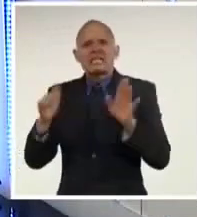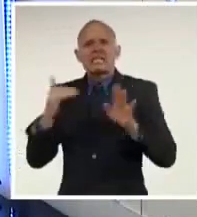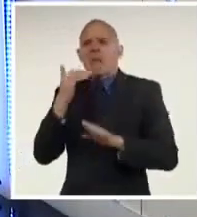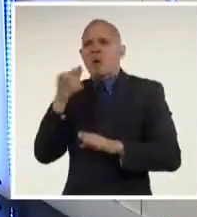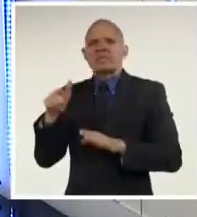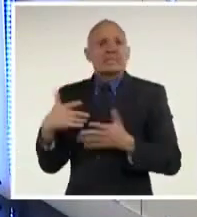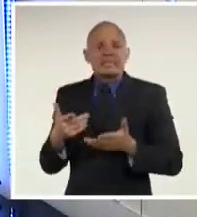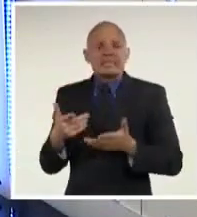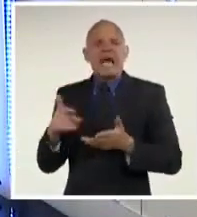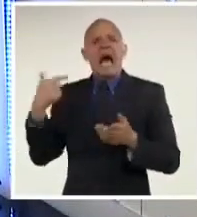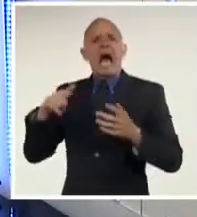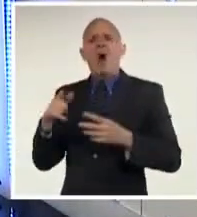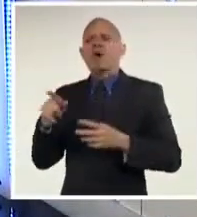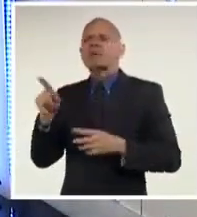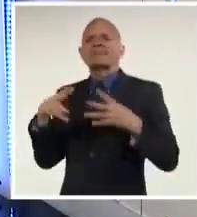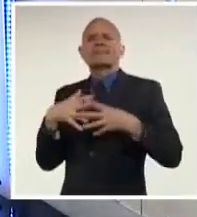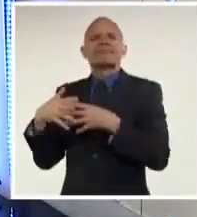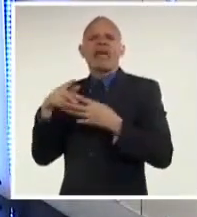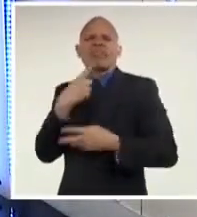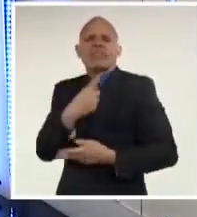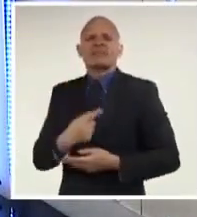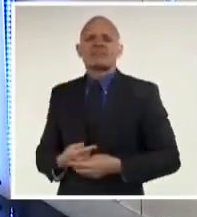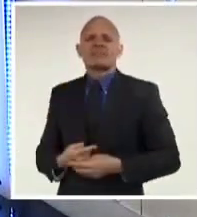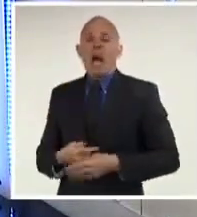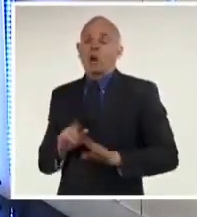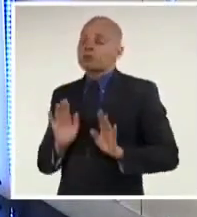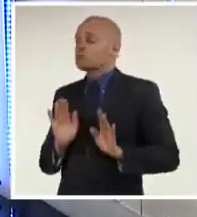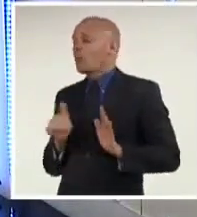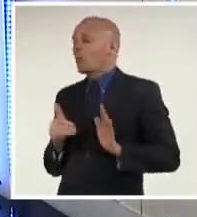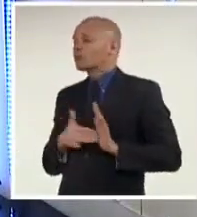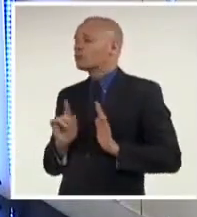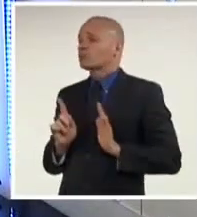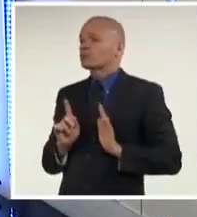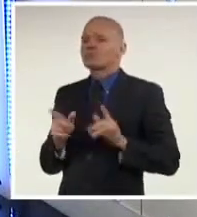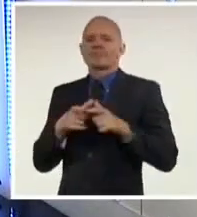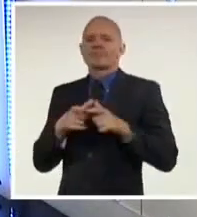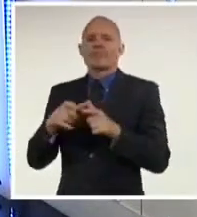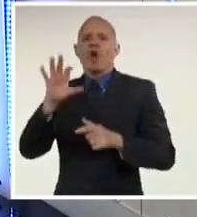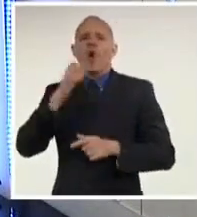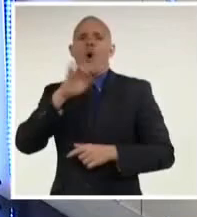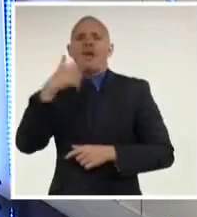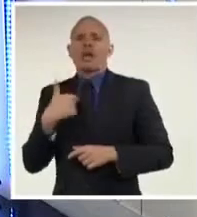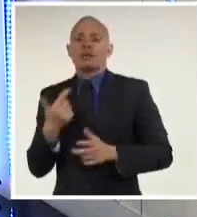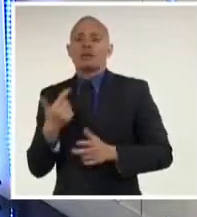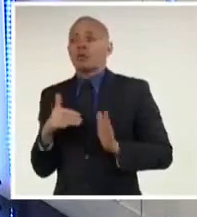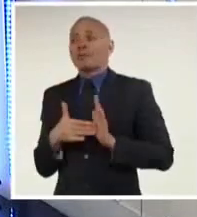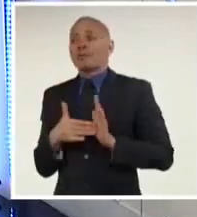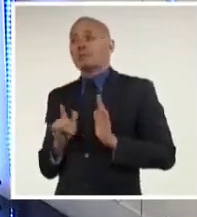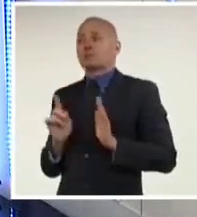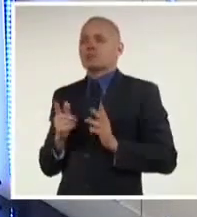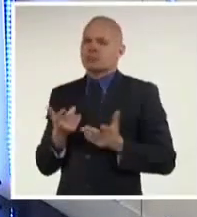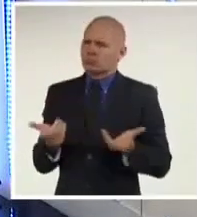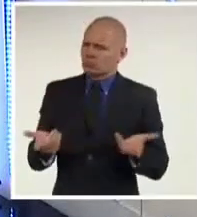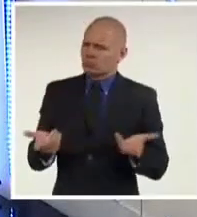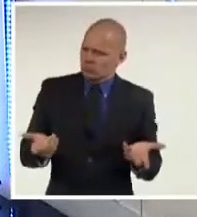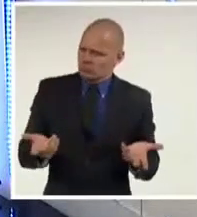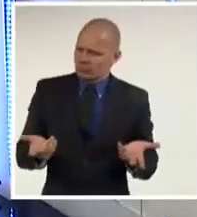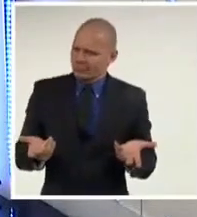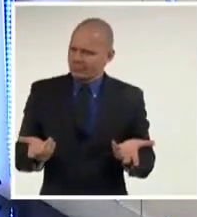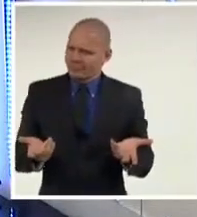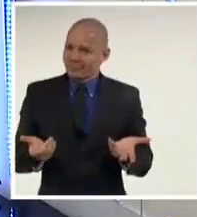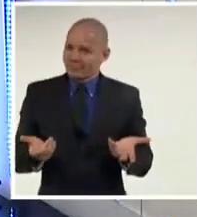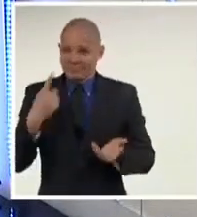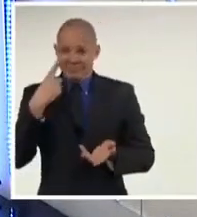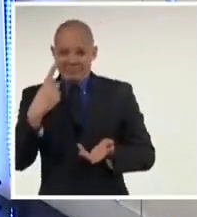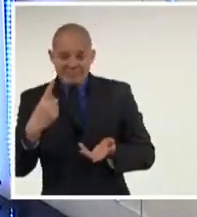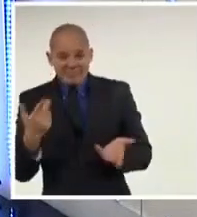está viviendo una masacre. ¿Boluarte es coherente con esos que no han salido a condenarla de frente y que en cualquier otro contexto salen a